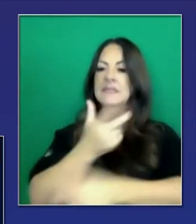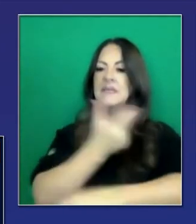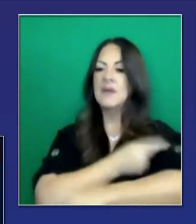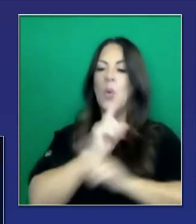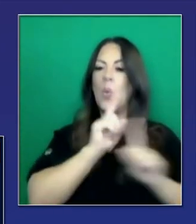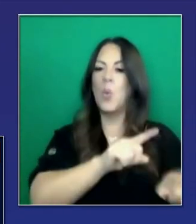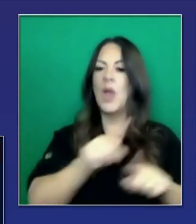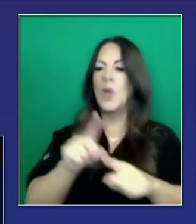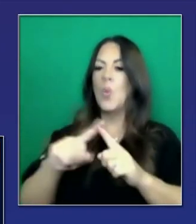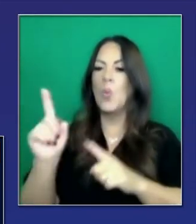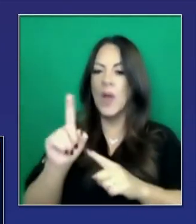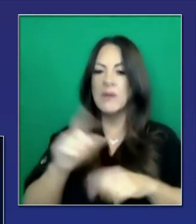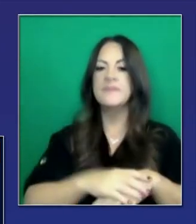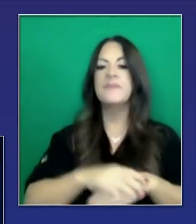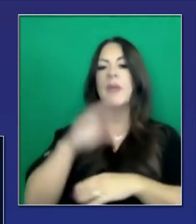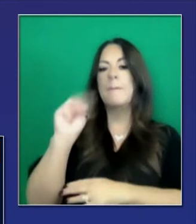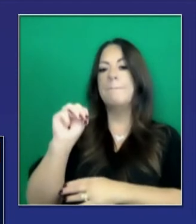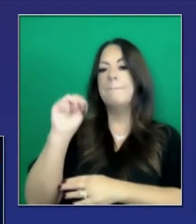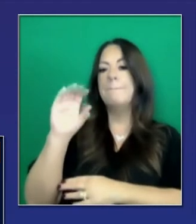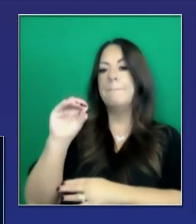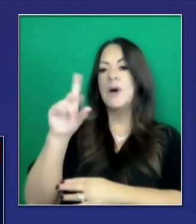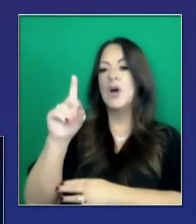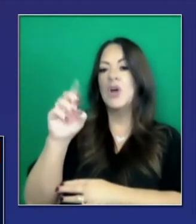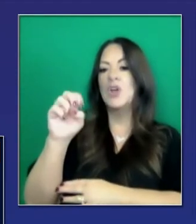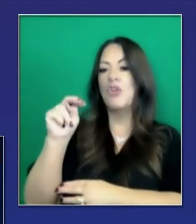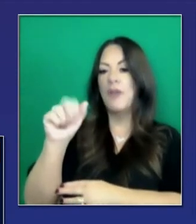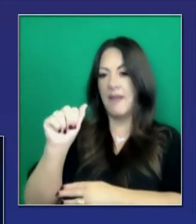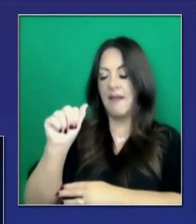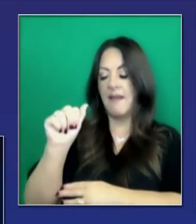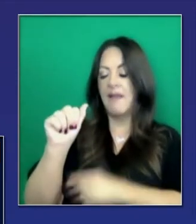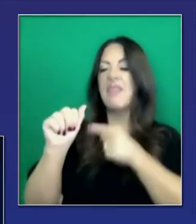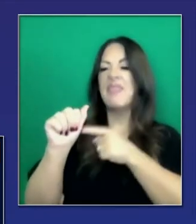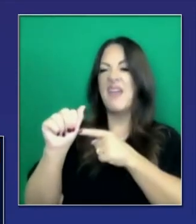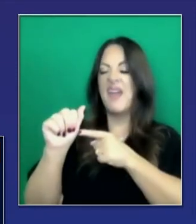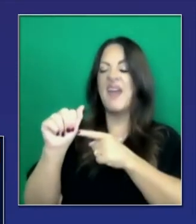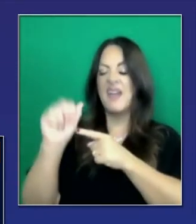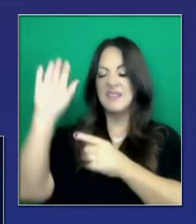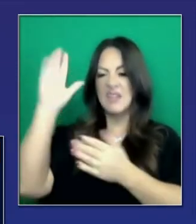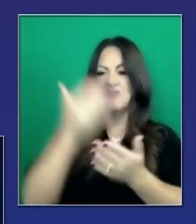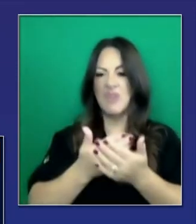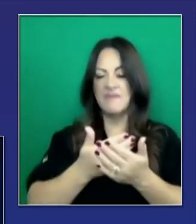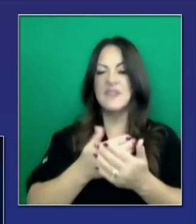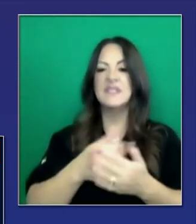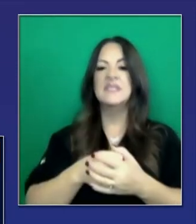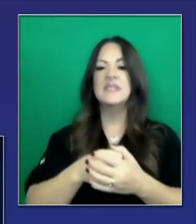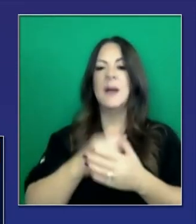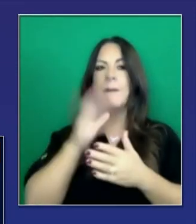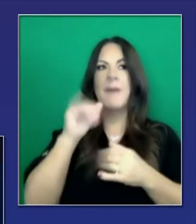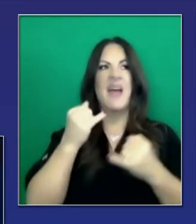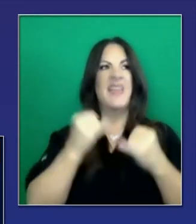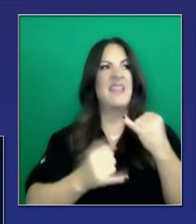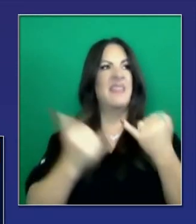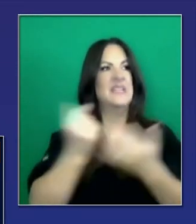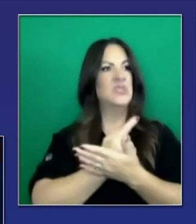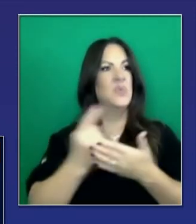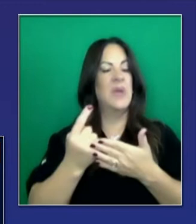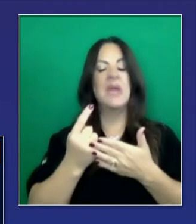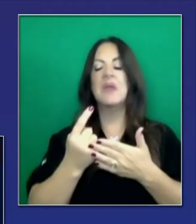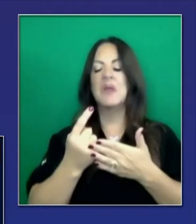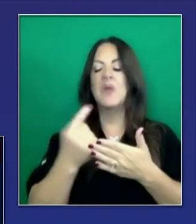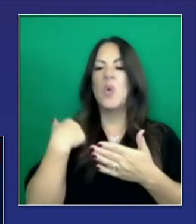ustedes es el estatus de Moderna, las dosis de Moderna para California. Habíamos anticipado que para el final de esta semana